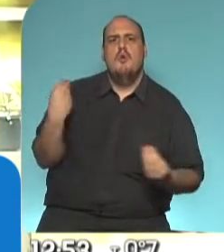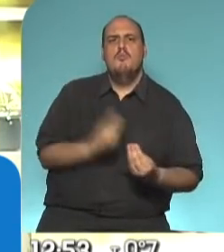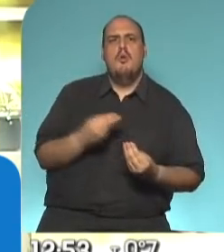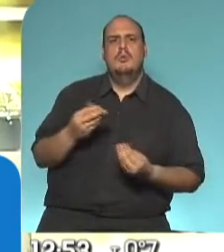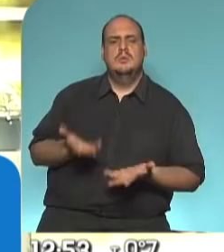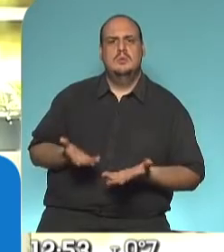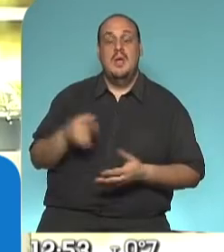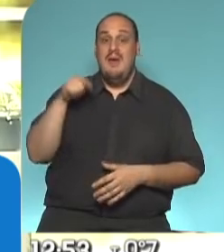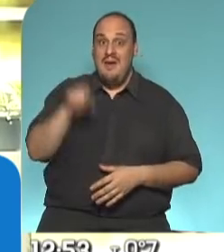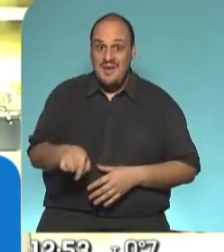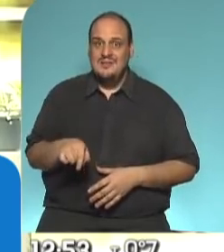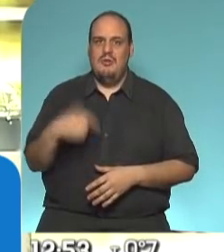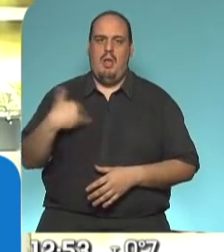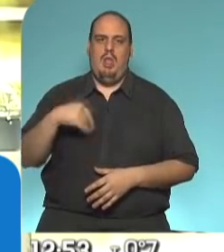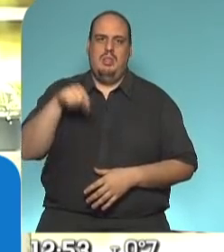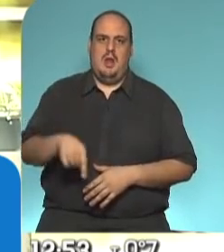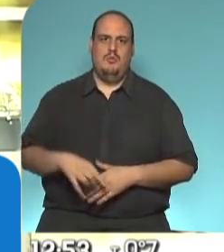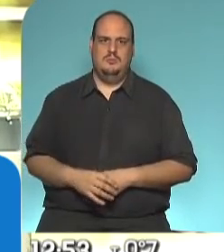Esto le está pasando a la Argentina.